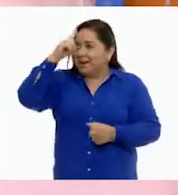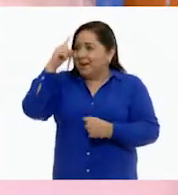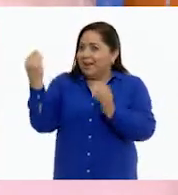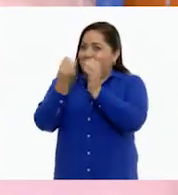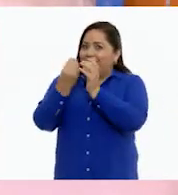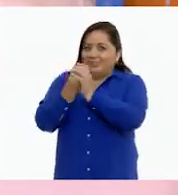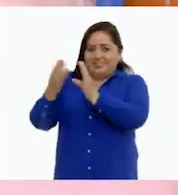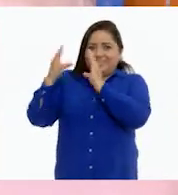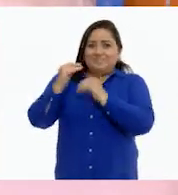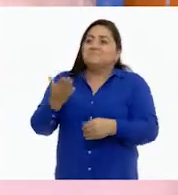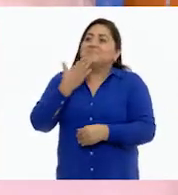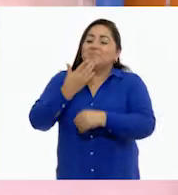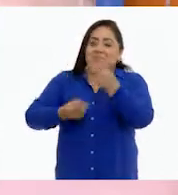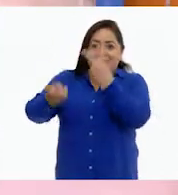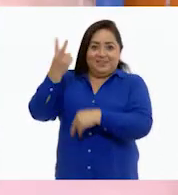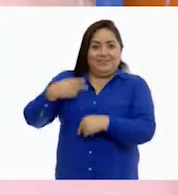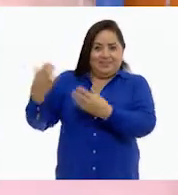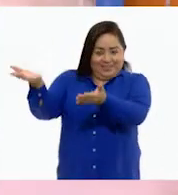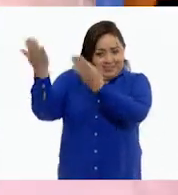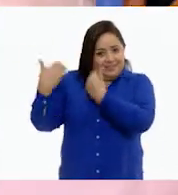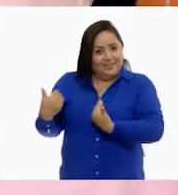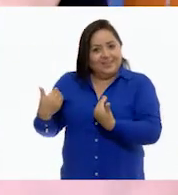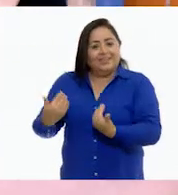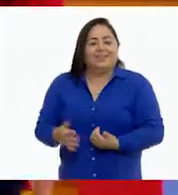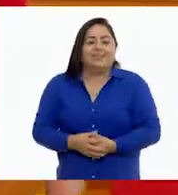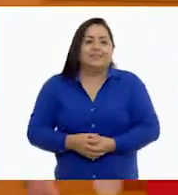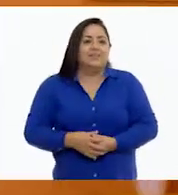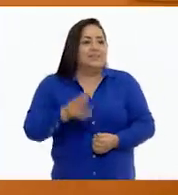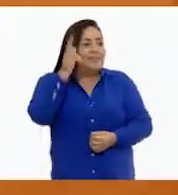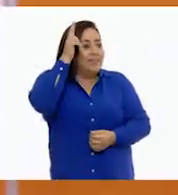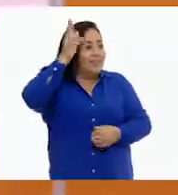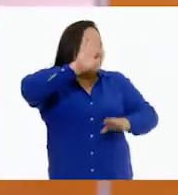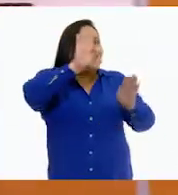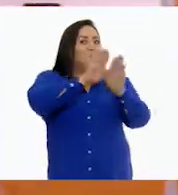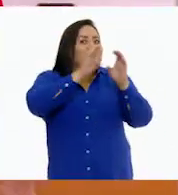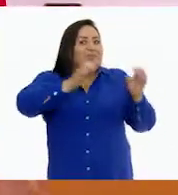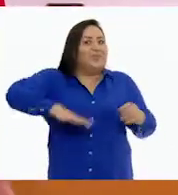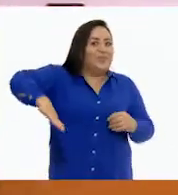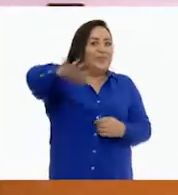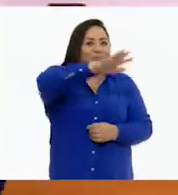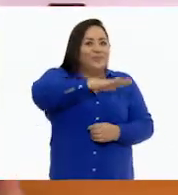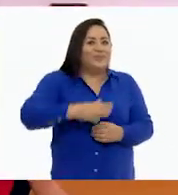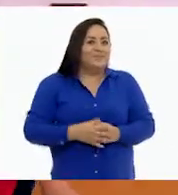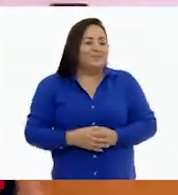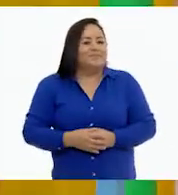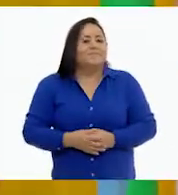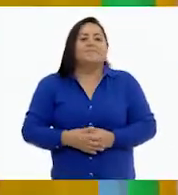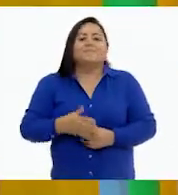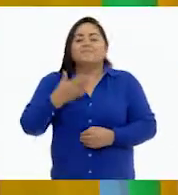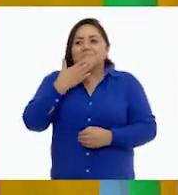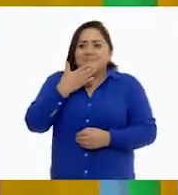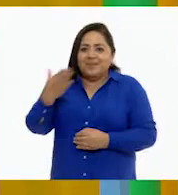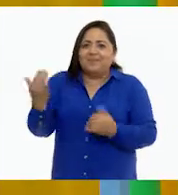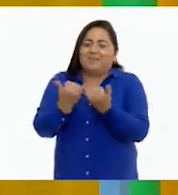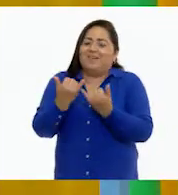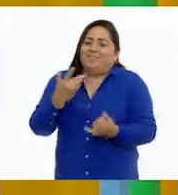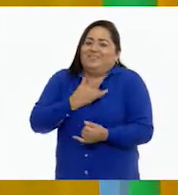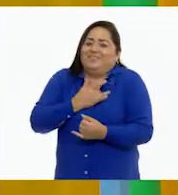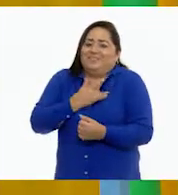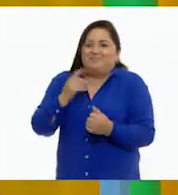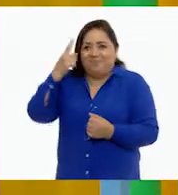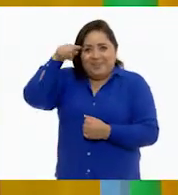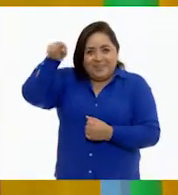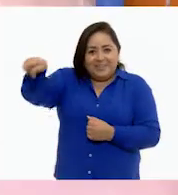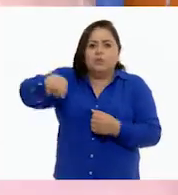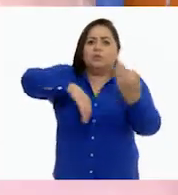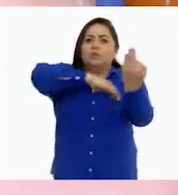¡Maestra Angie, bienvenida! ¡Adelante! ¡Hola! ¿Cómo están todos? ¿Cómo estás? bien, muy bien. Y un saludo con el corazón para usted